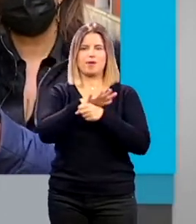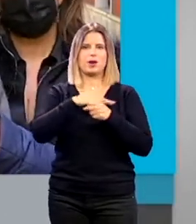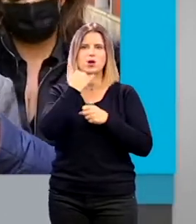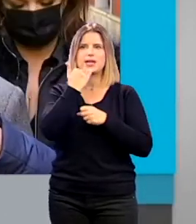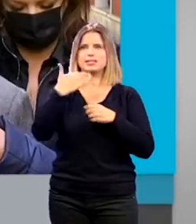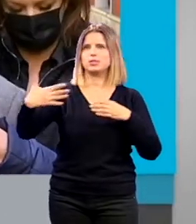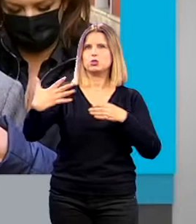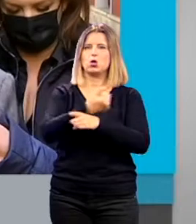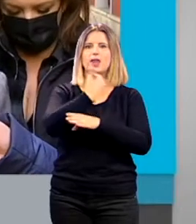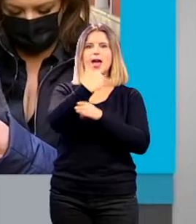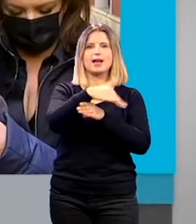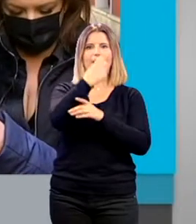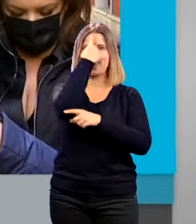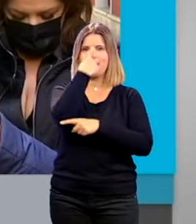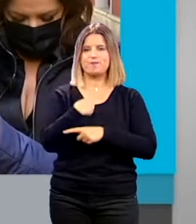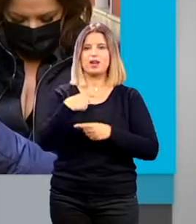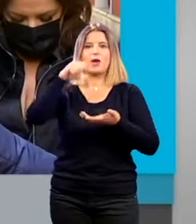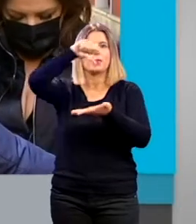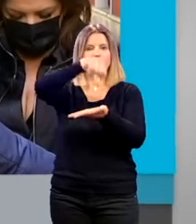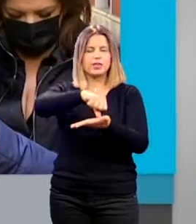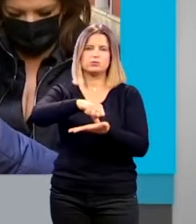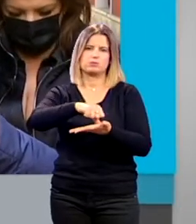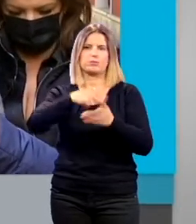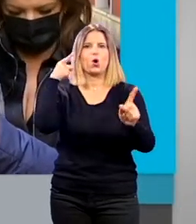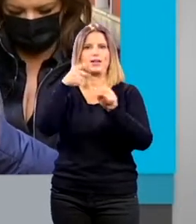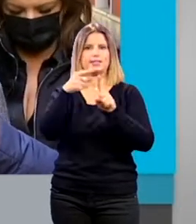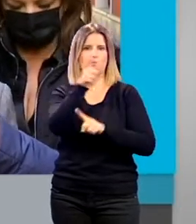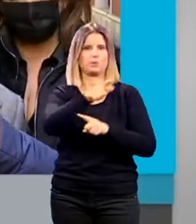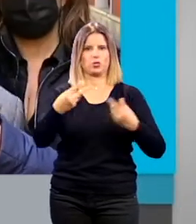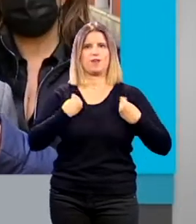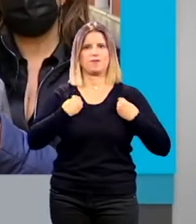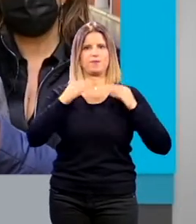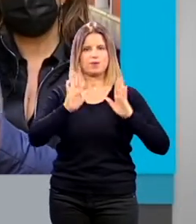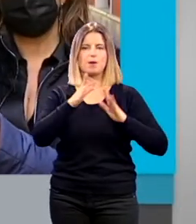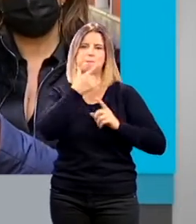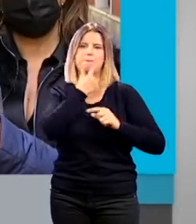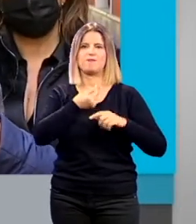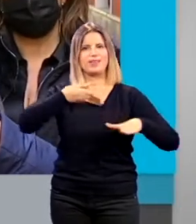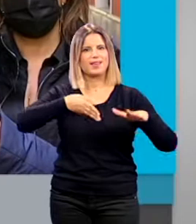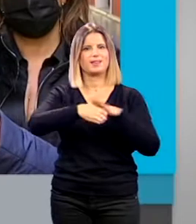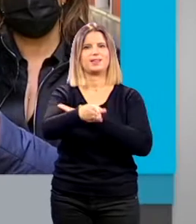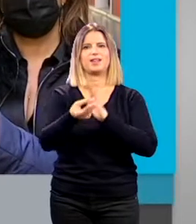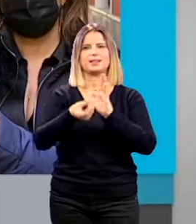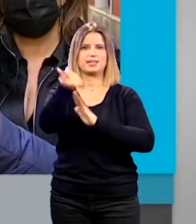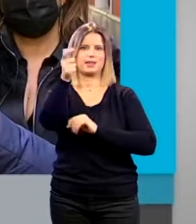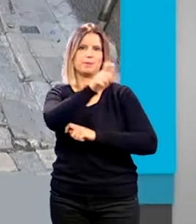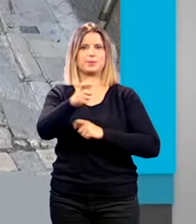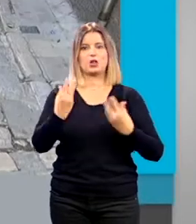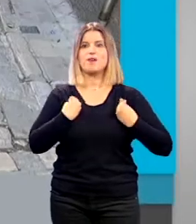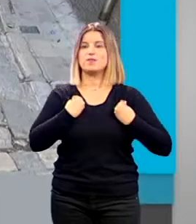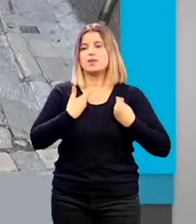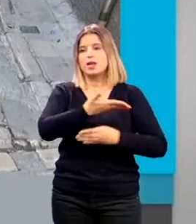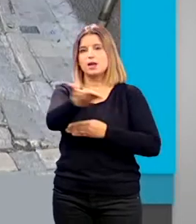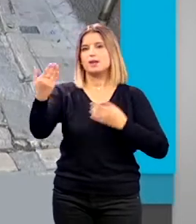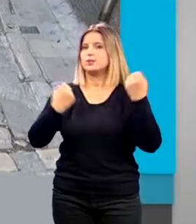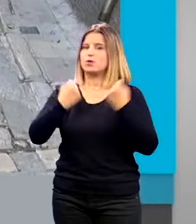entorno de calle Elvira de la zona centro que lo que requiere es que la gente viva aquí y la mejor manera es facilitar la entrada y salida por tanto acceso a residentes y el resto